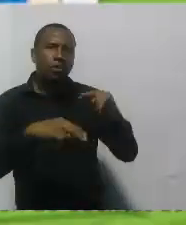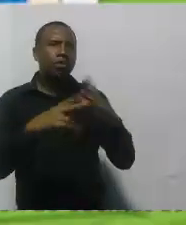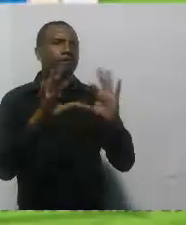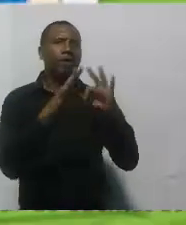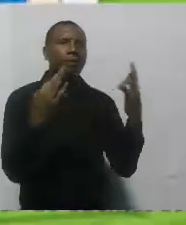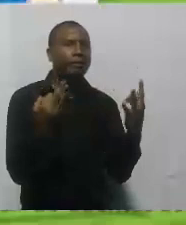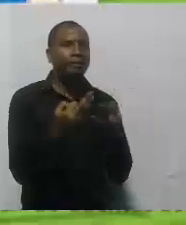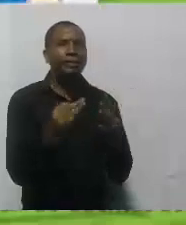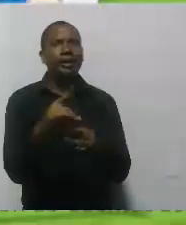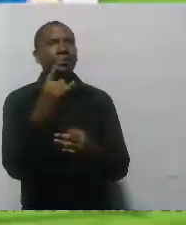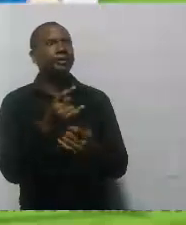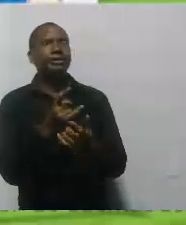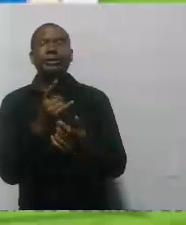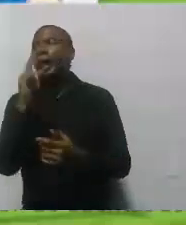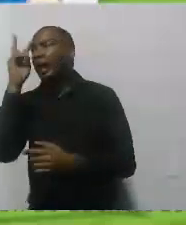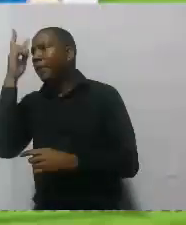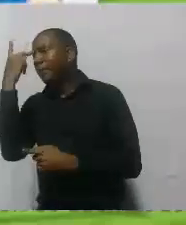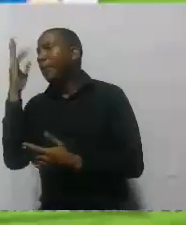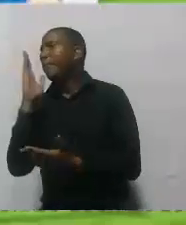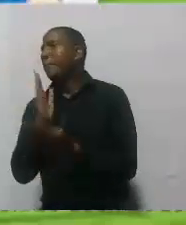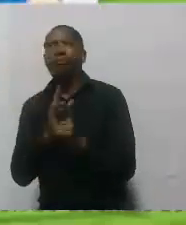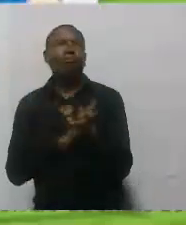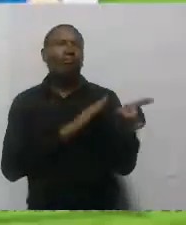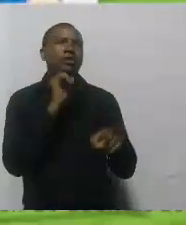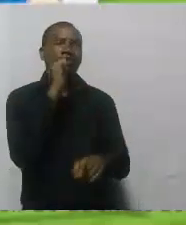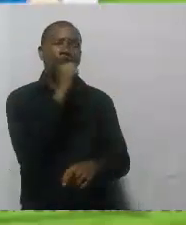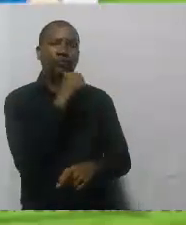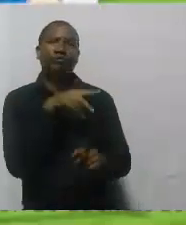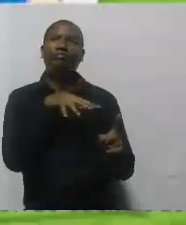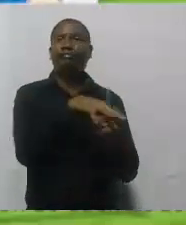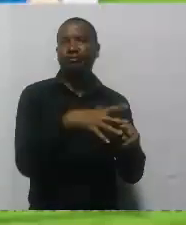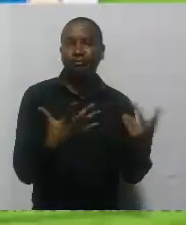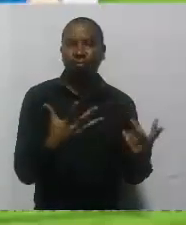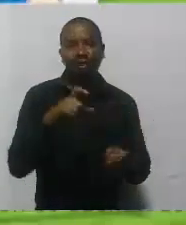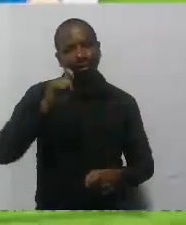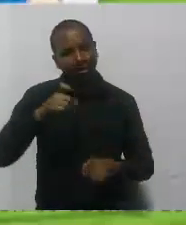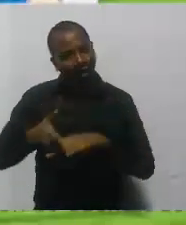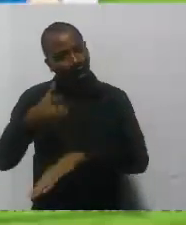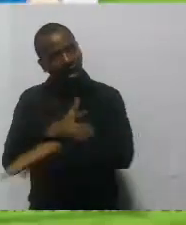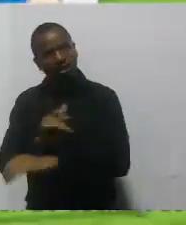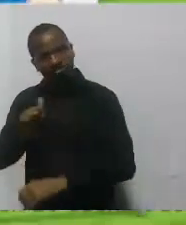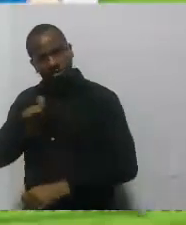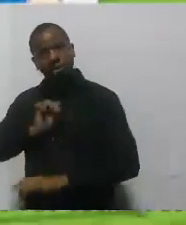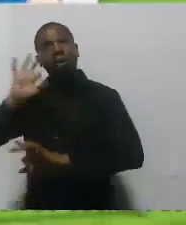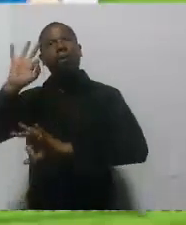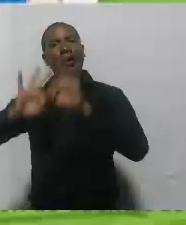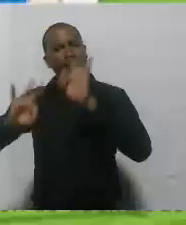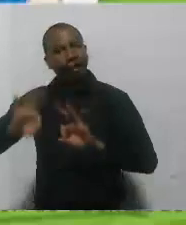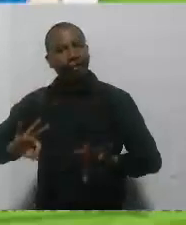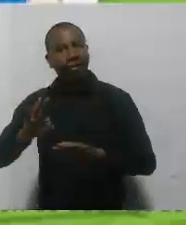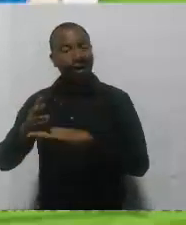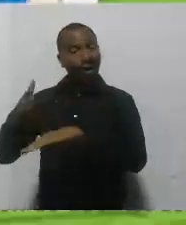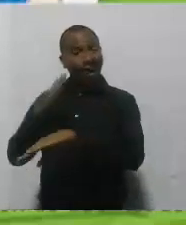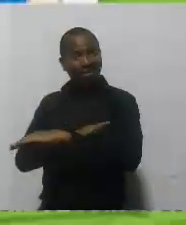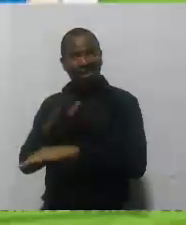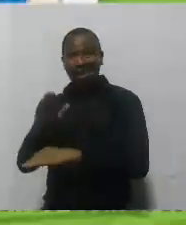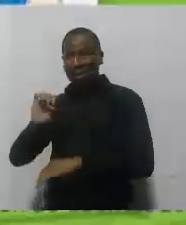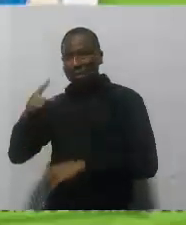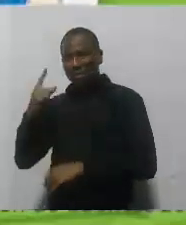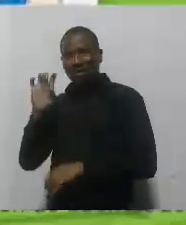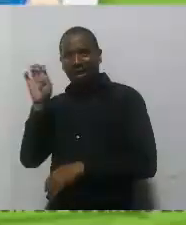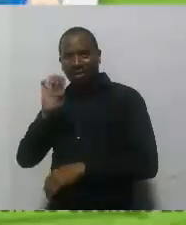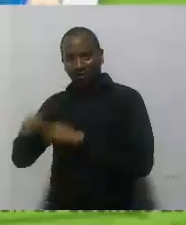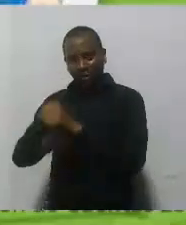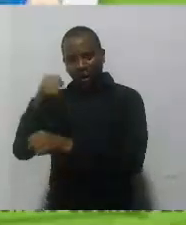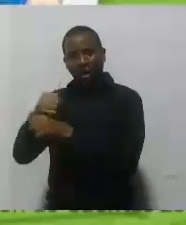familias por un error que nosotros hayamos cometido. Ese fue un compromiso el primer día, el primero de enero del 2020 y será un